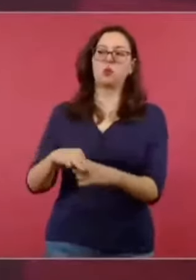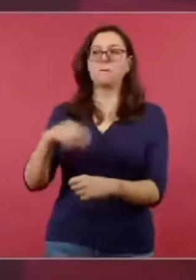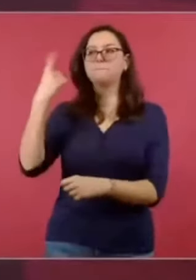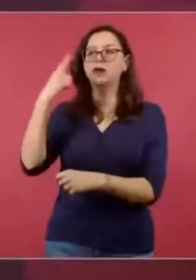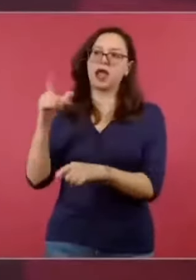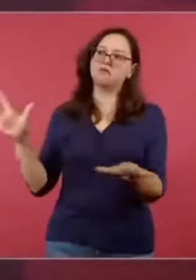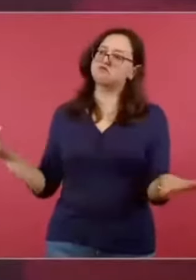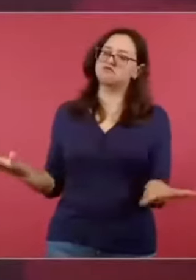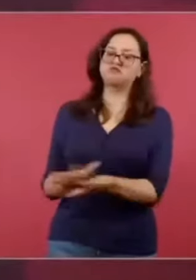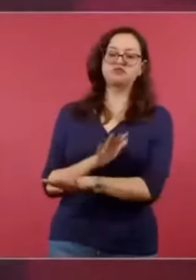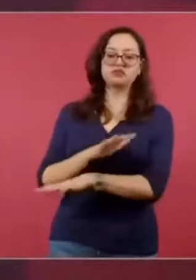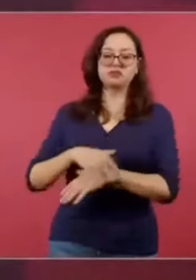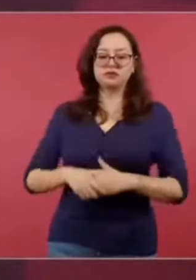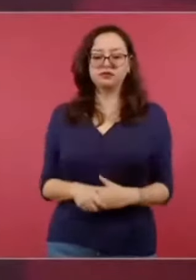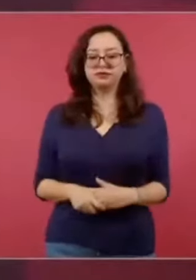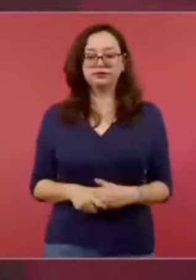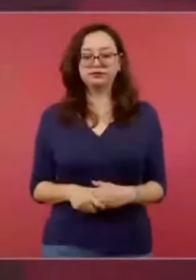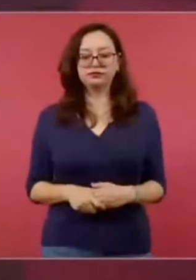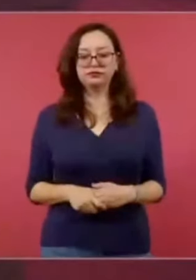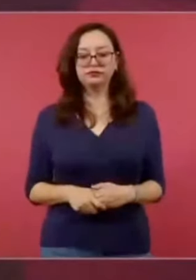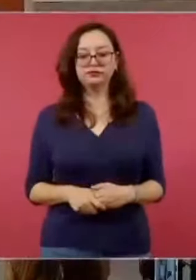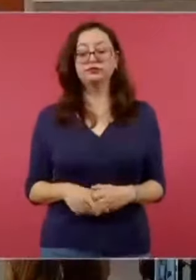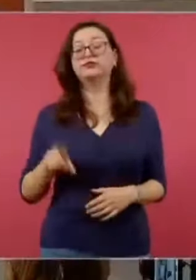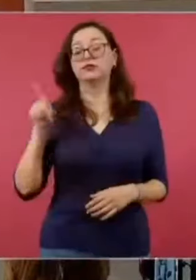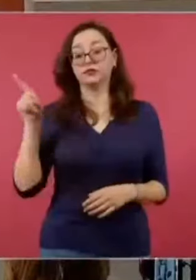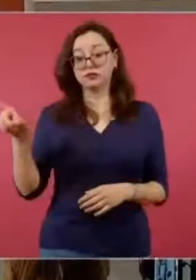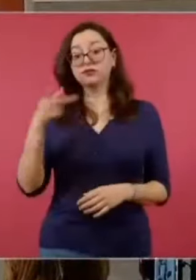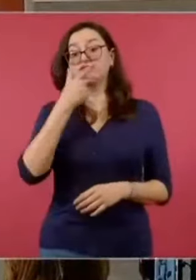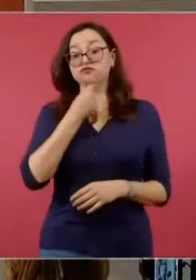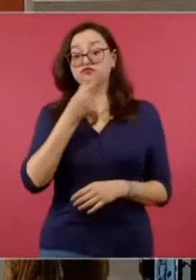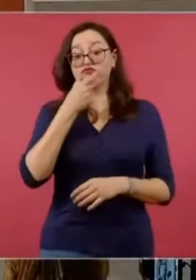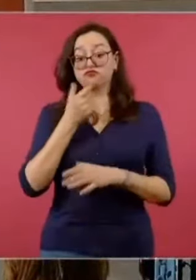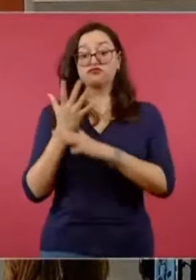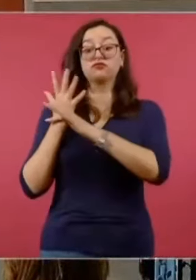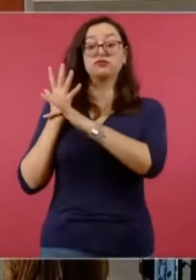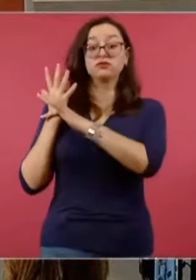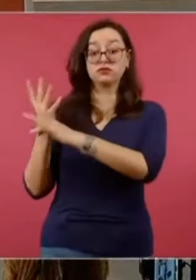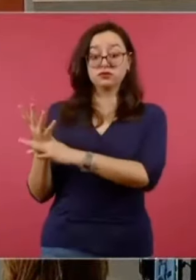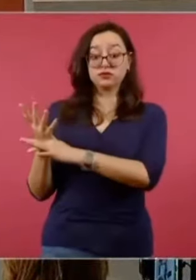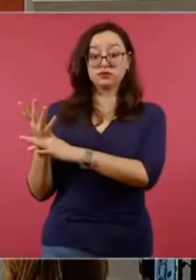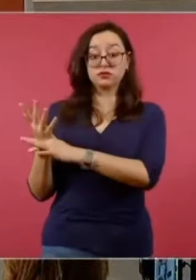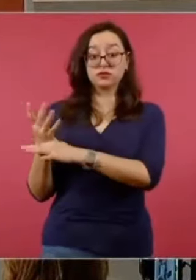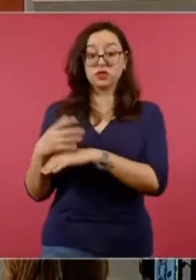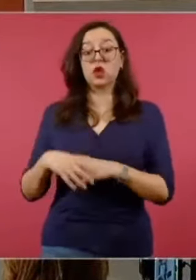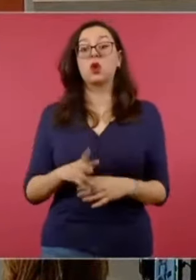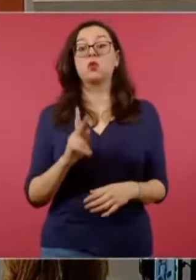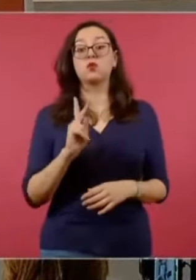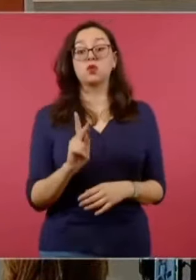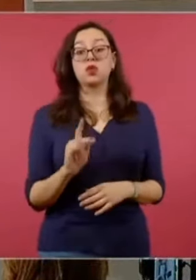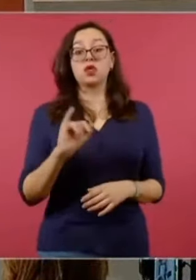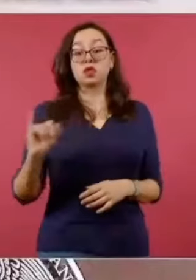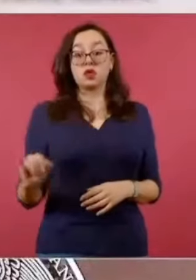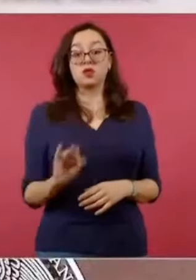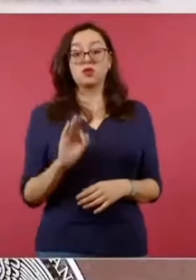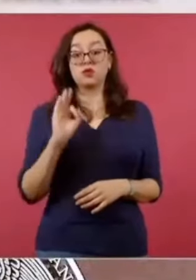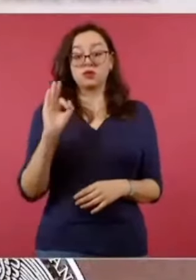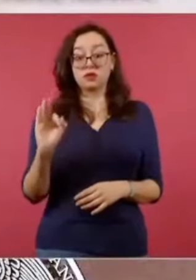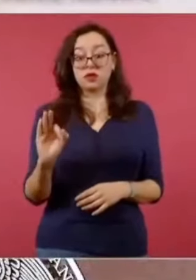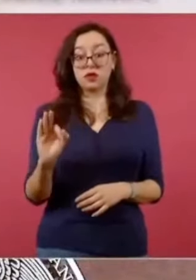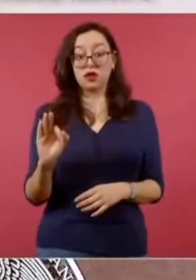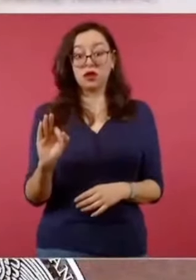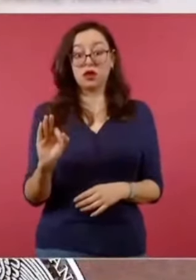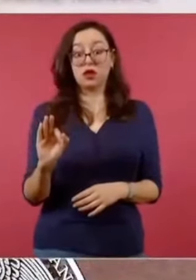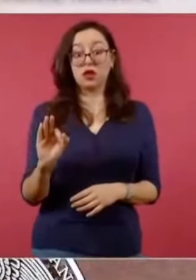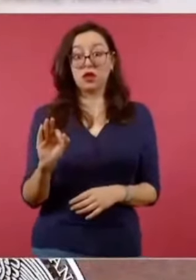ministro Aguilar señaló, ustedes pueden ver esta entrevista completa, que el Poder Judicial es la luz al